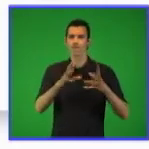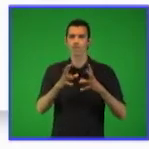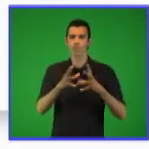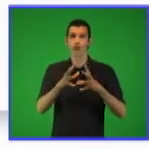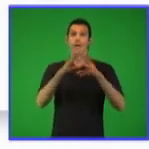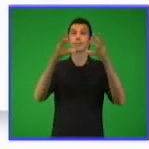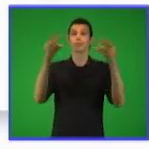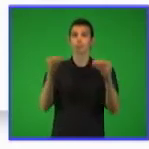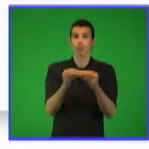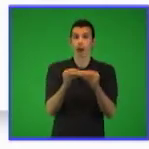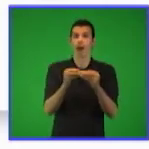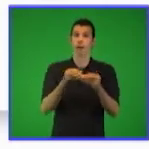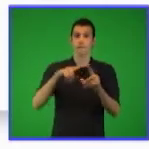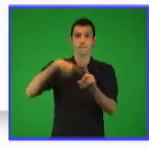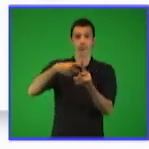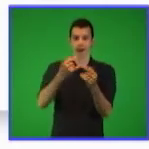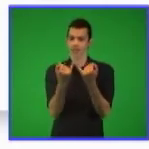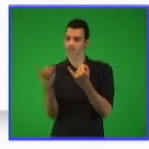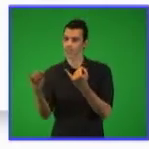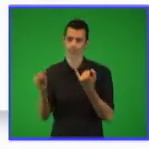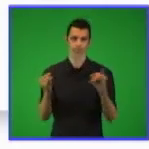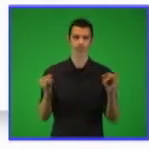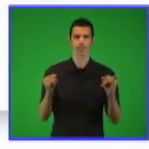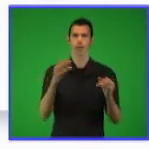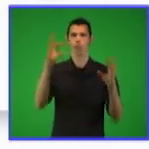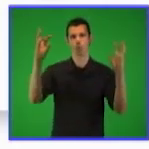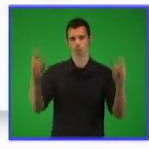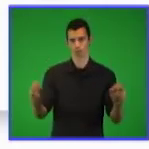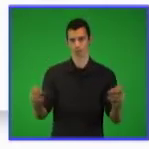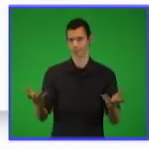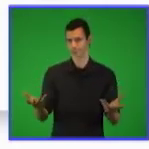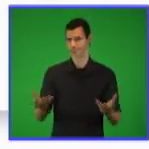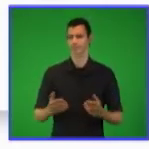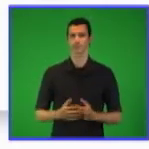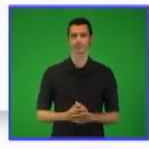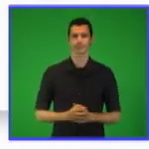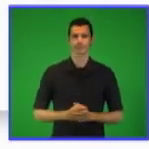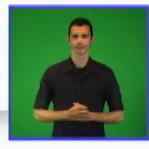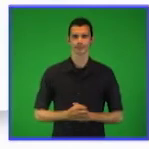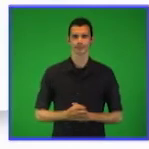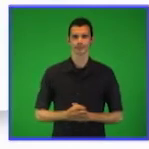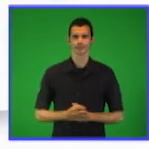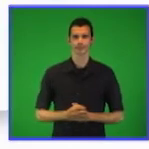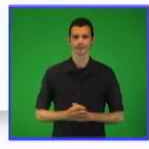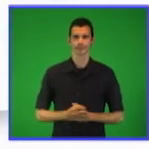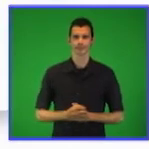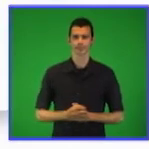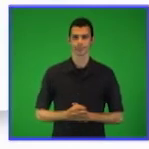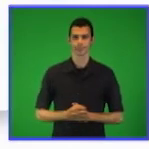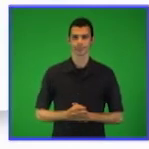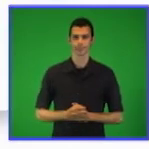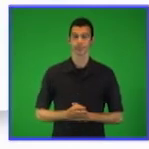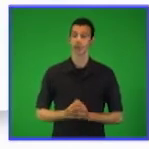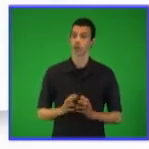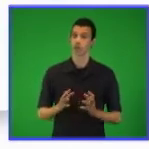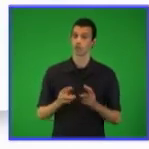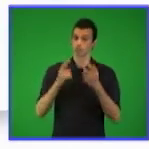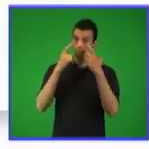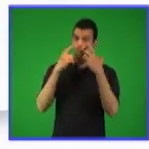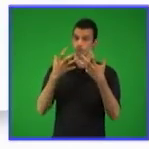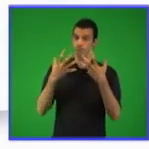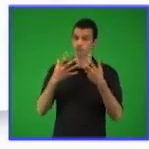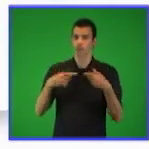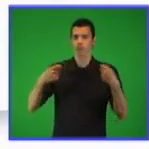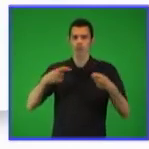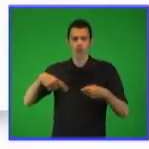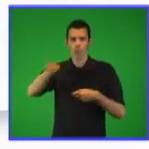Debo explicarles que este procedimiento es importante que ustedes lo conozcan y lo incorporen